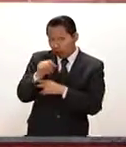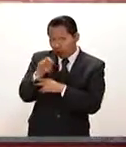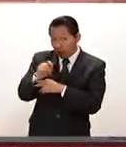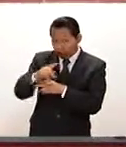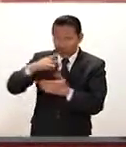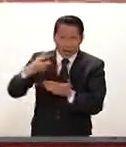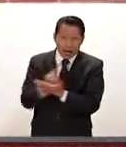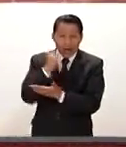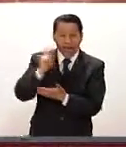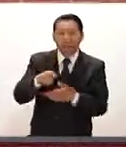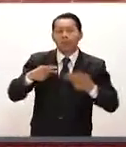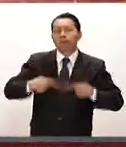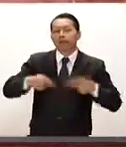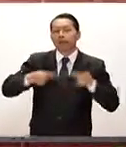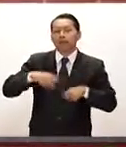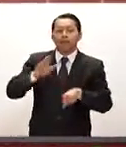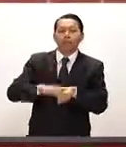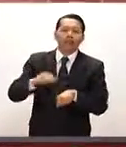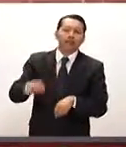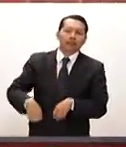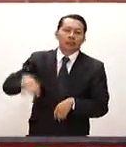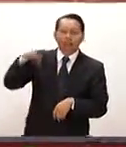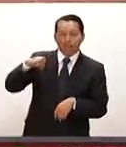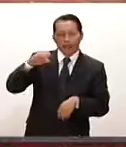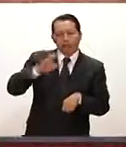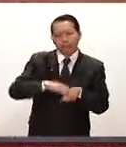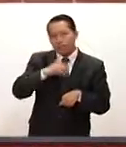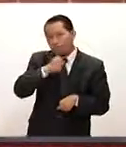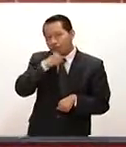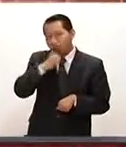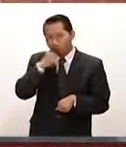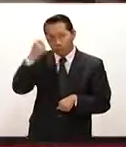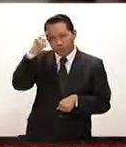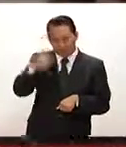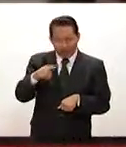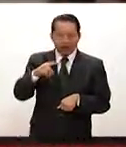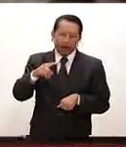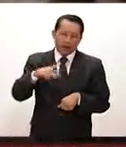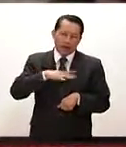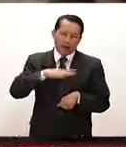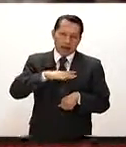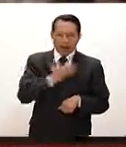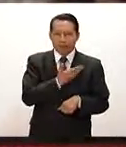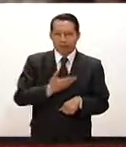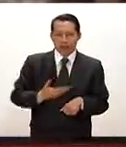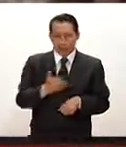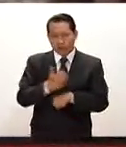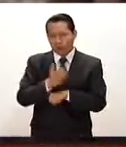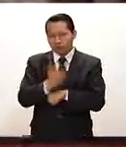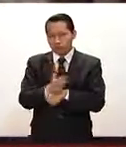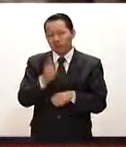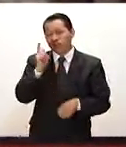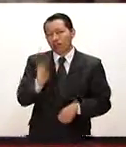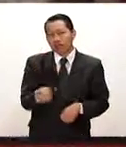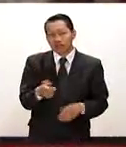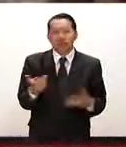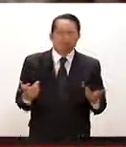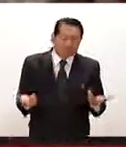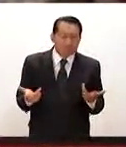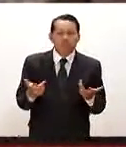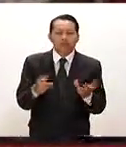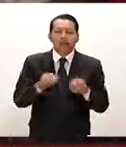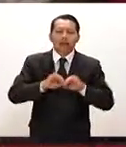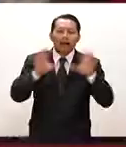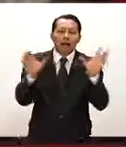la persona de mayor edad, el más viejo en llegar a la Casa Blanca en la historia de los Estados Unidos. Así que obviamente probablemente la